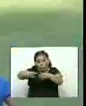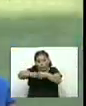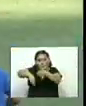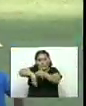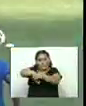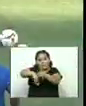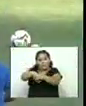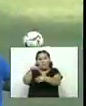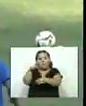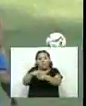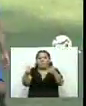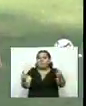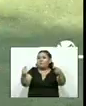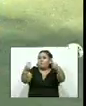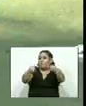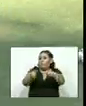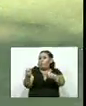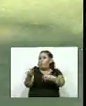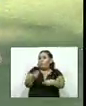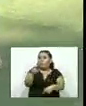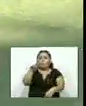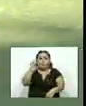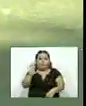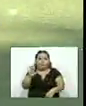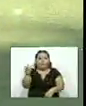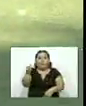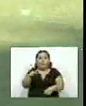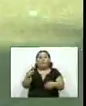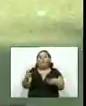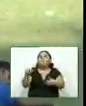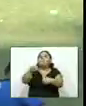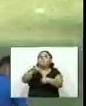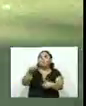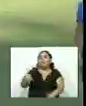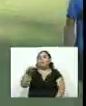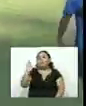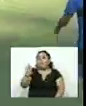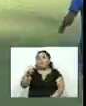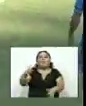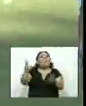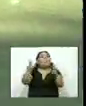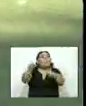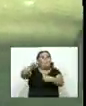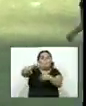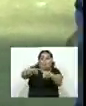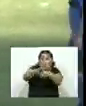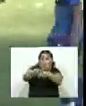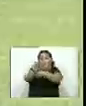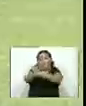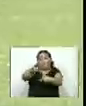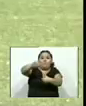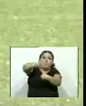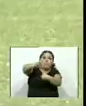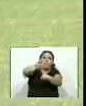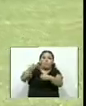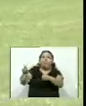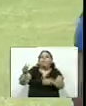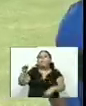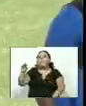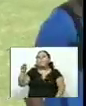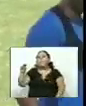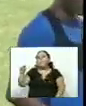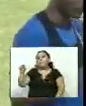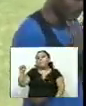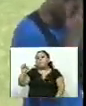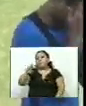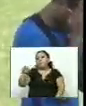jugará el partido por la jornada número 5 en esta liga de naciones B de la CONCACAF partido contra la selección de Montserrat donde la azul